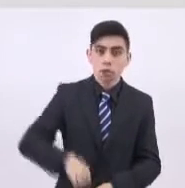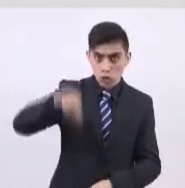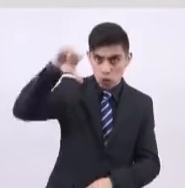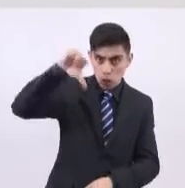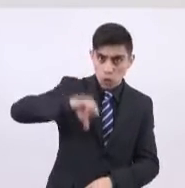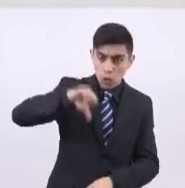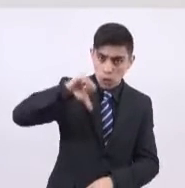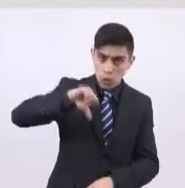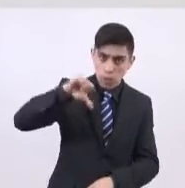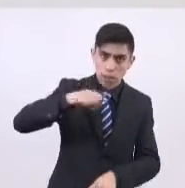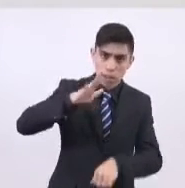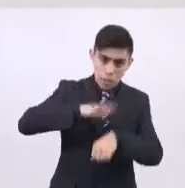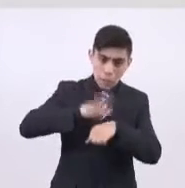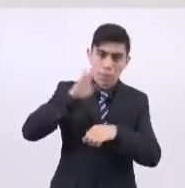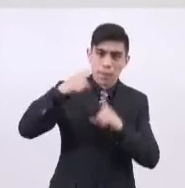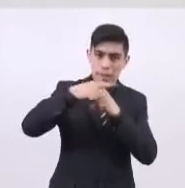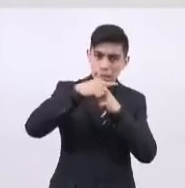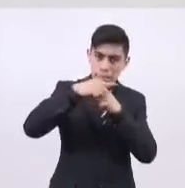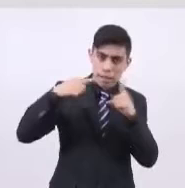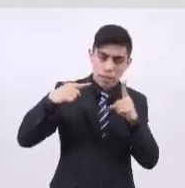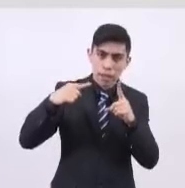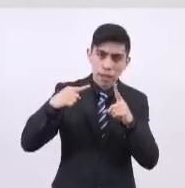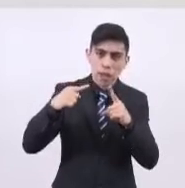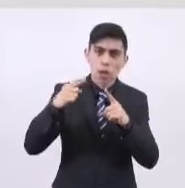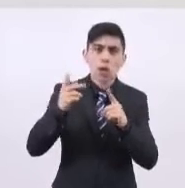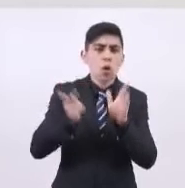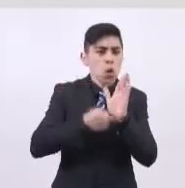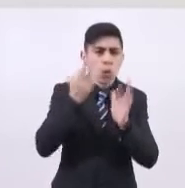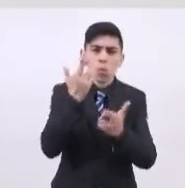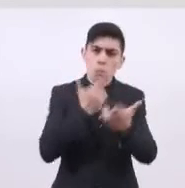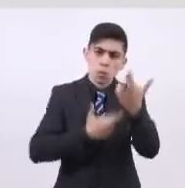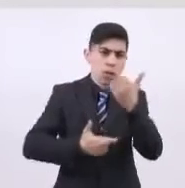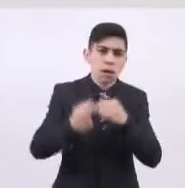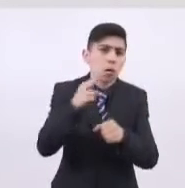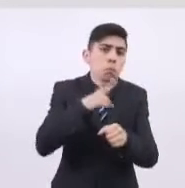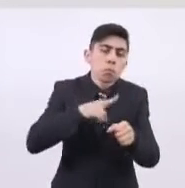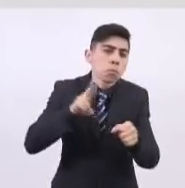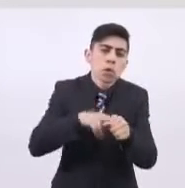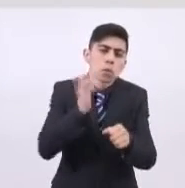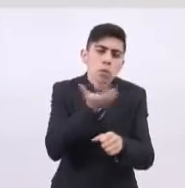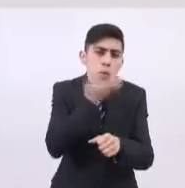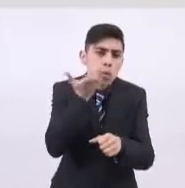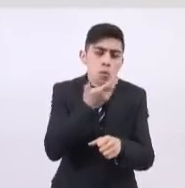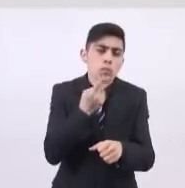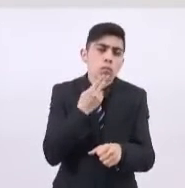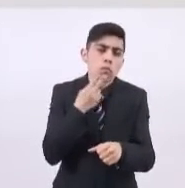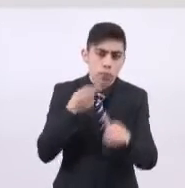más de la mitad de estos usuarios ya regresaron a sus viajes cotidianos al metro.